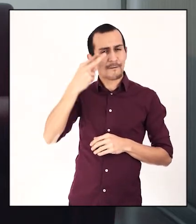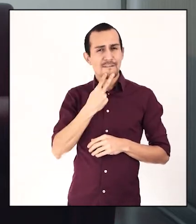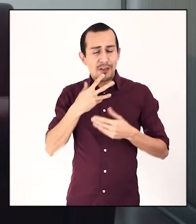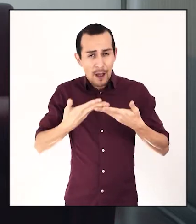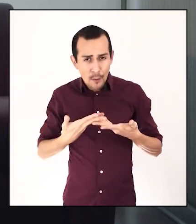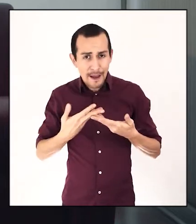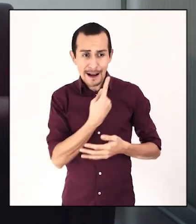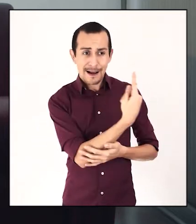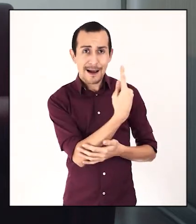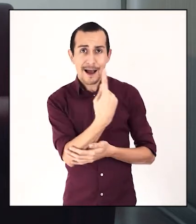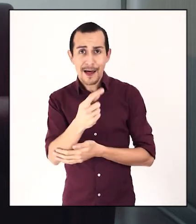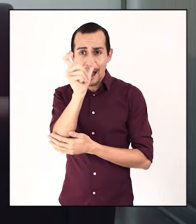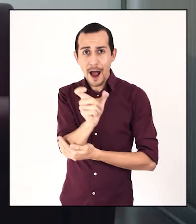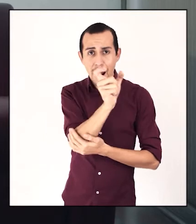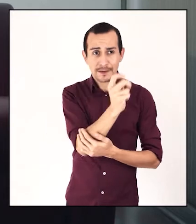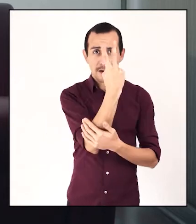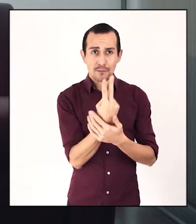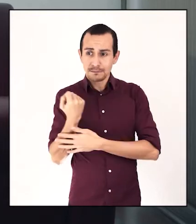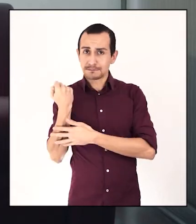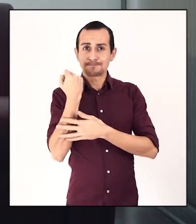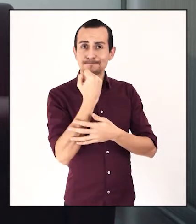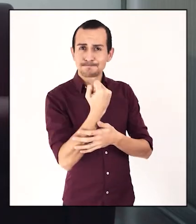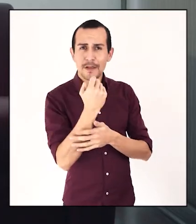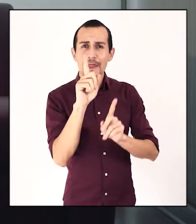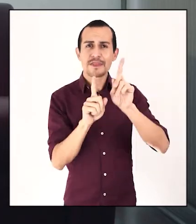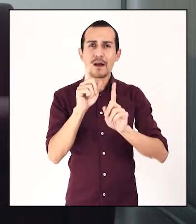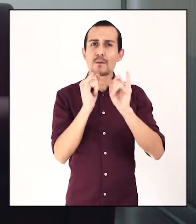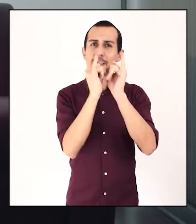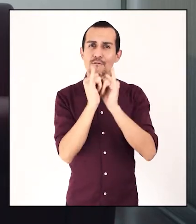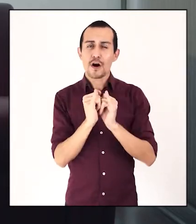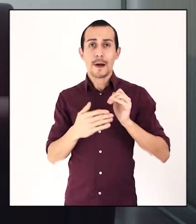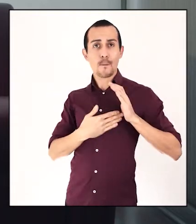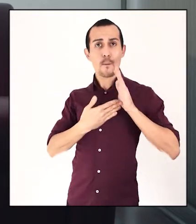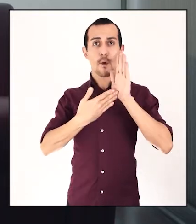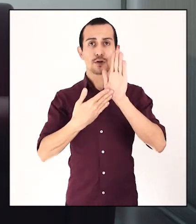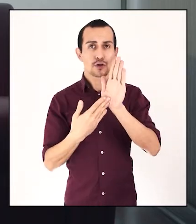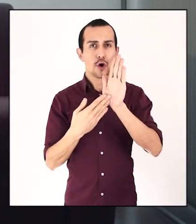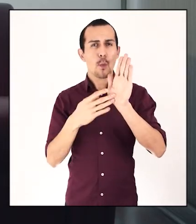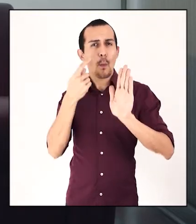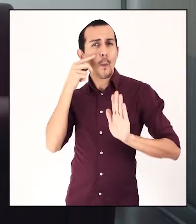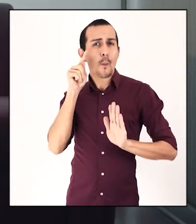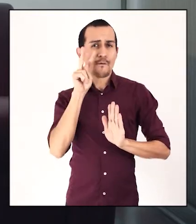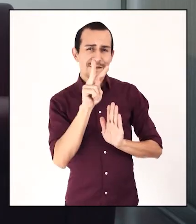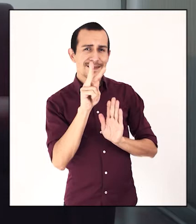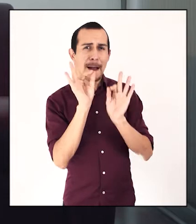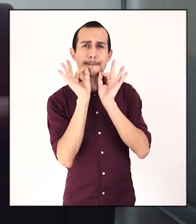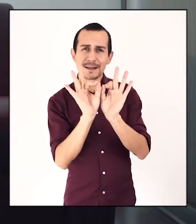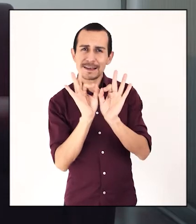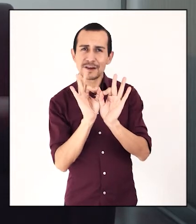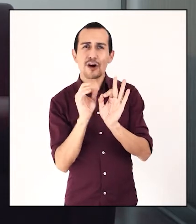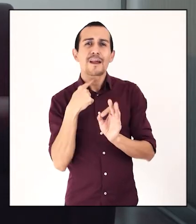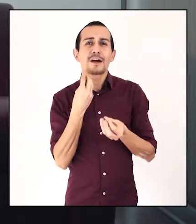de que cada uno de los artistas que colaboró, en cierto sentido, expuso un punto de vista muy